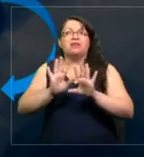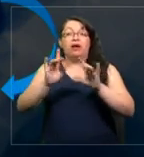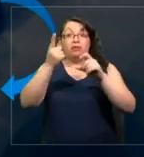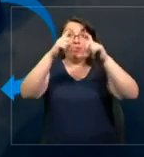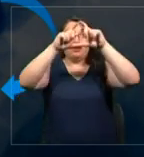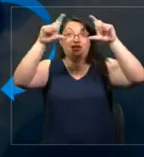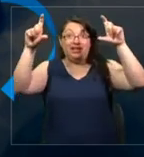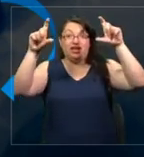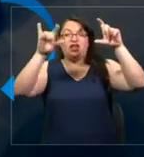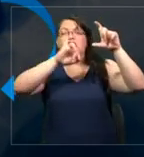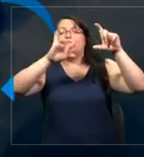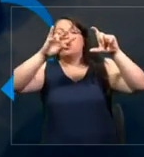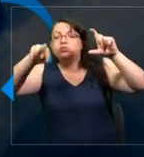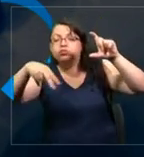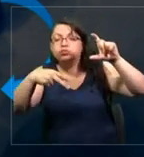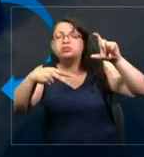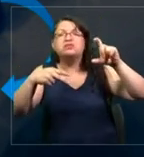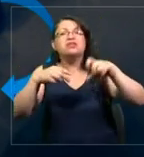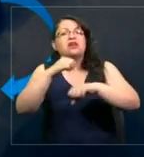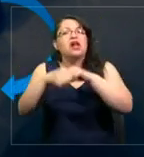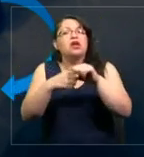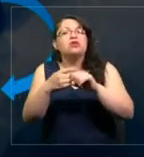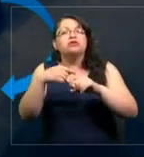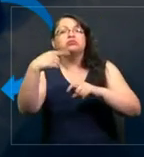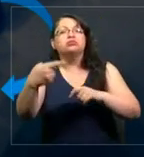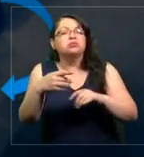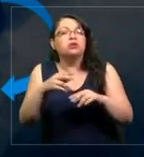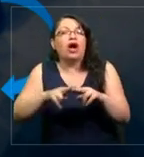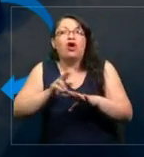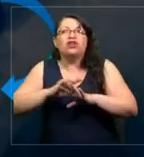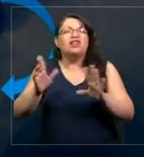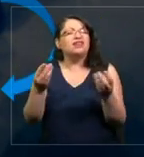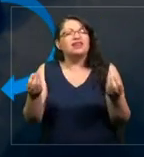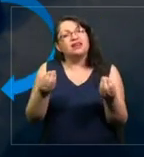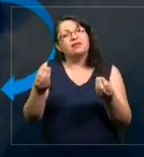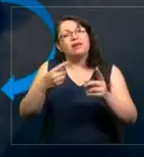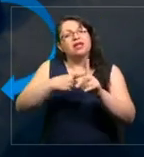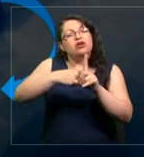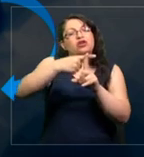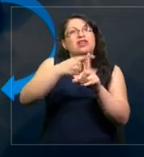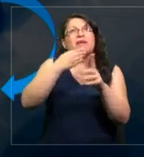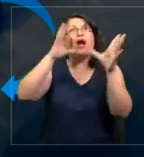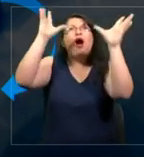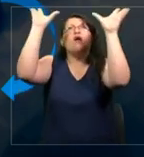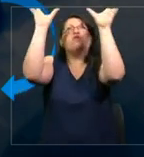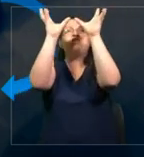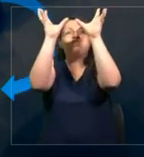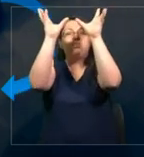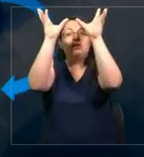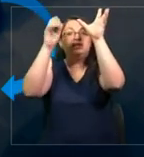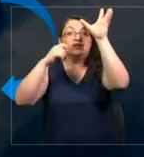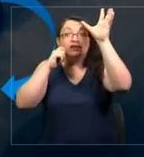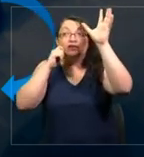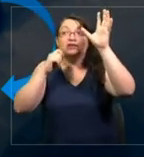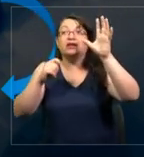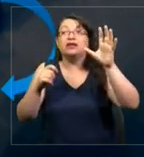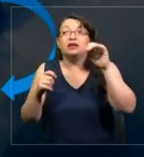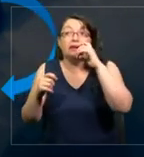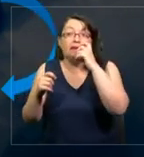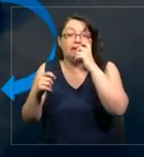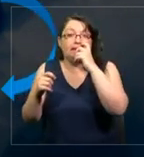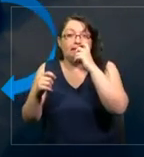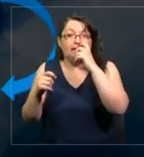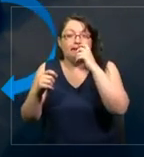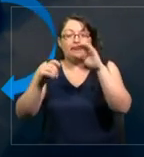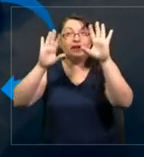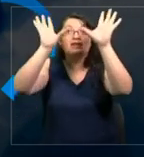al año siguiente voy a cero. ¿Qué ocurre con las concentraciones y con la temperatura? Bueno, las concentraciones no vuelven a las concentraciones que estaban